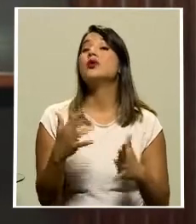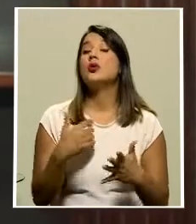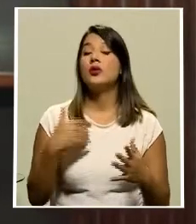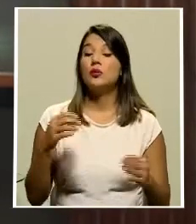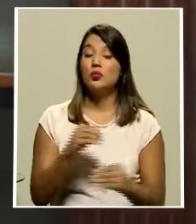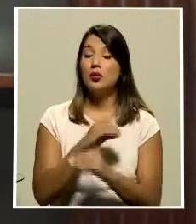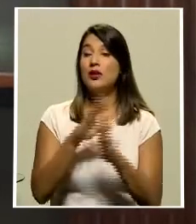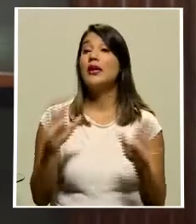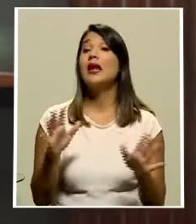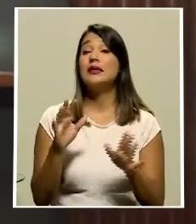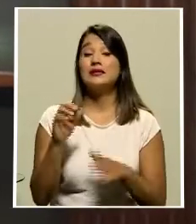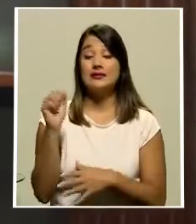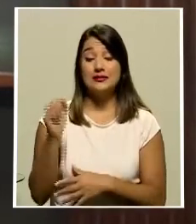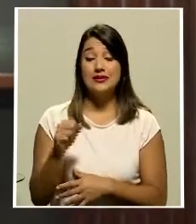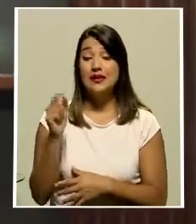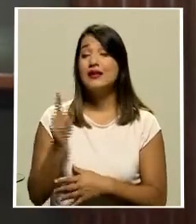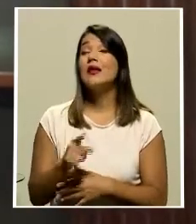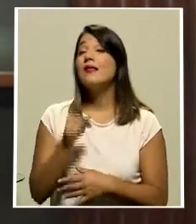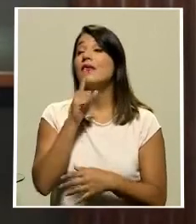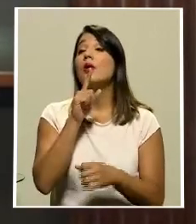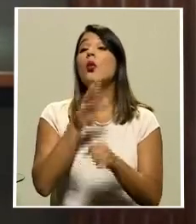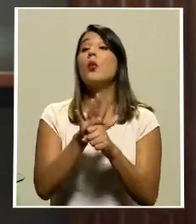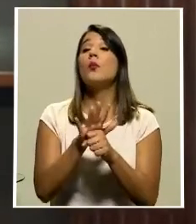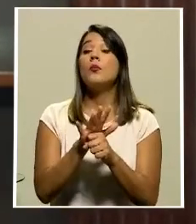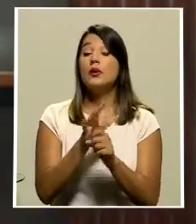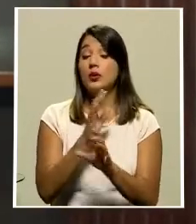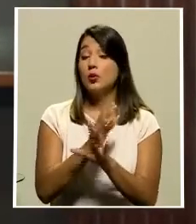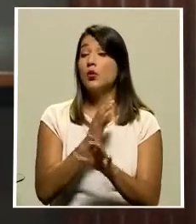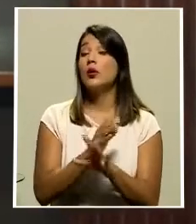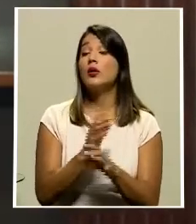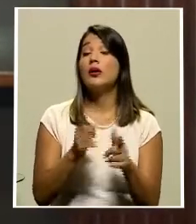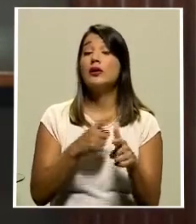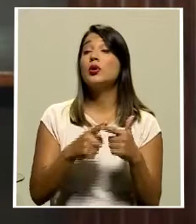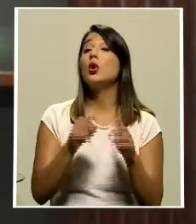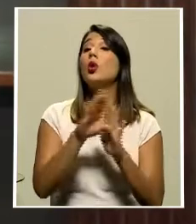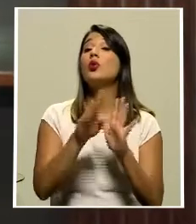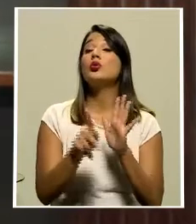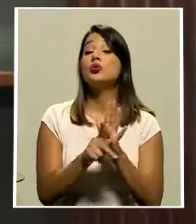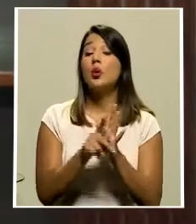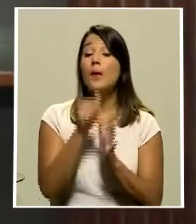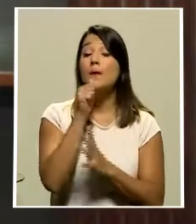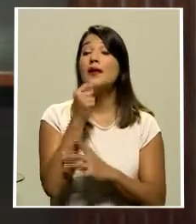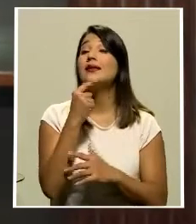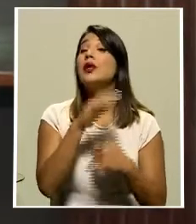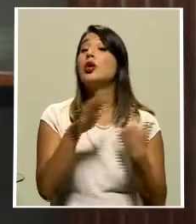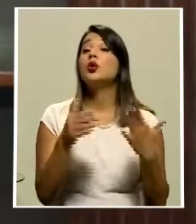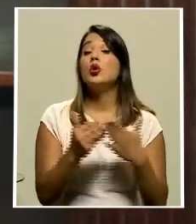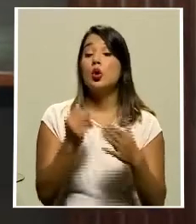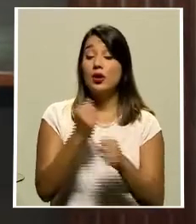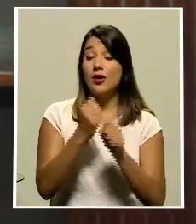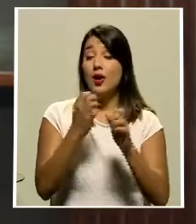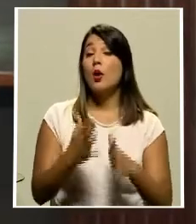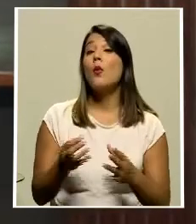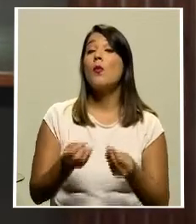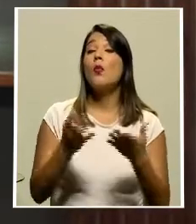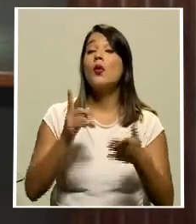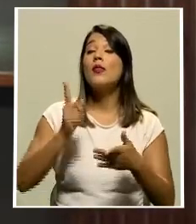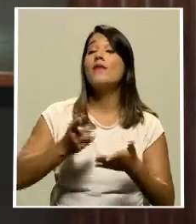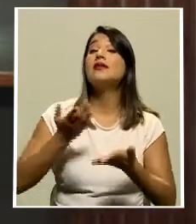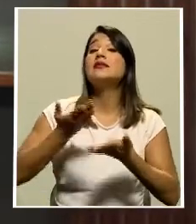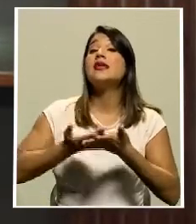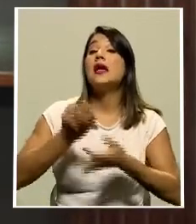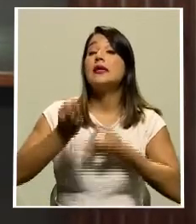establecido que si tiene que rendir cuentas la propia constitución dice que todos los funcionarios públicos tienen que rendir cuentas de sus actos